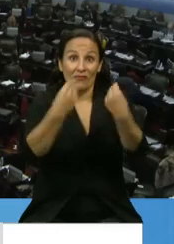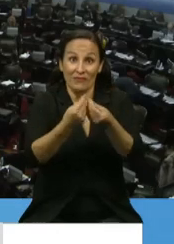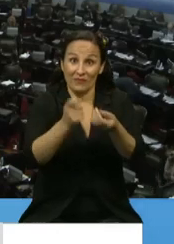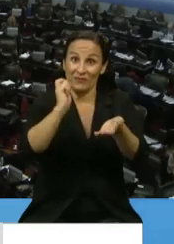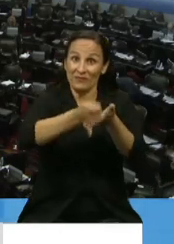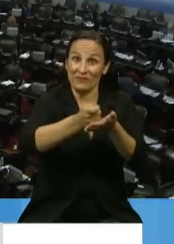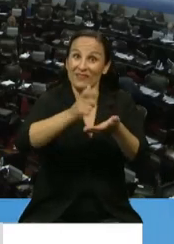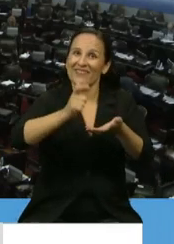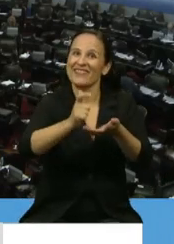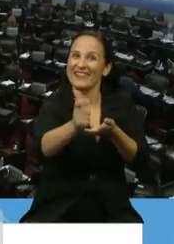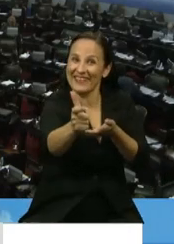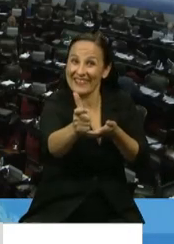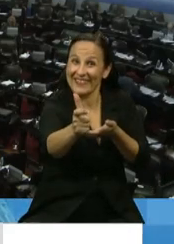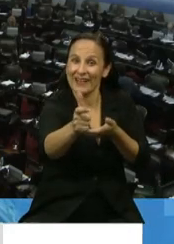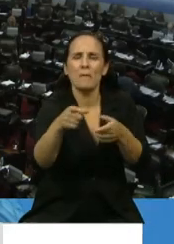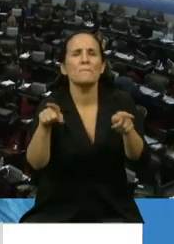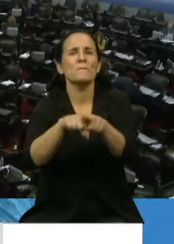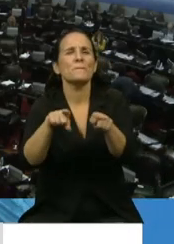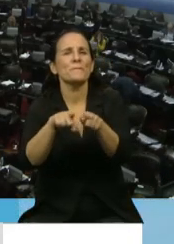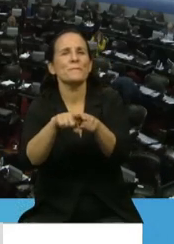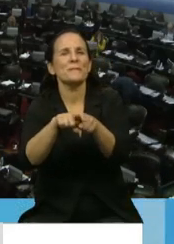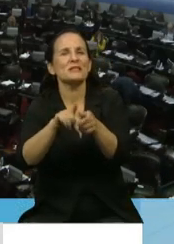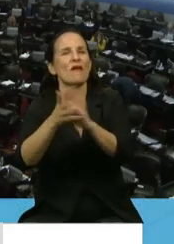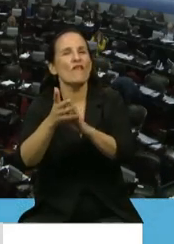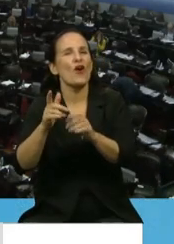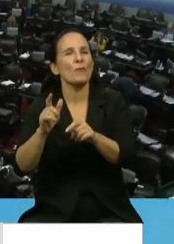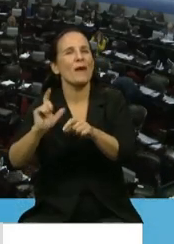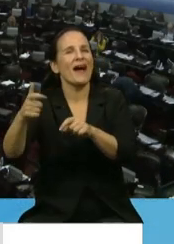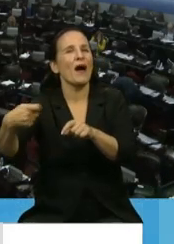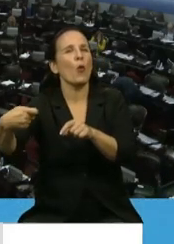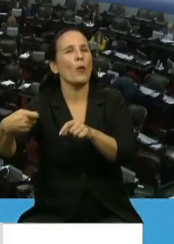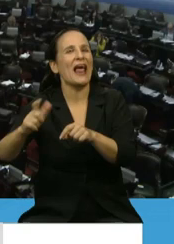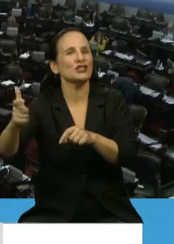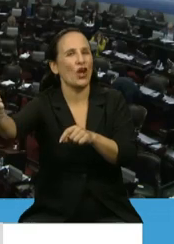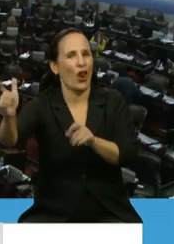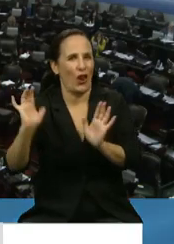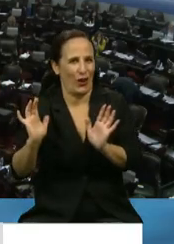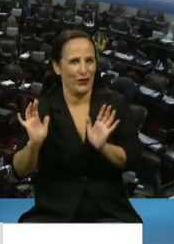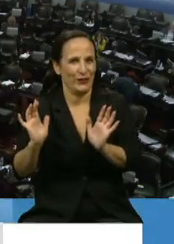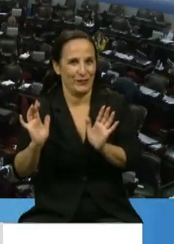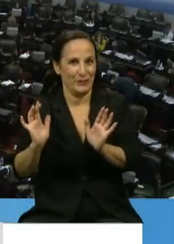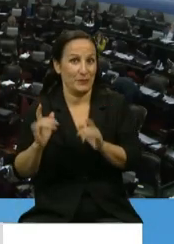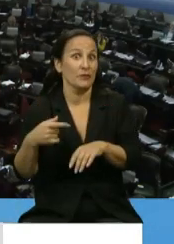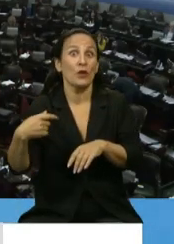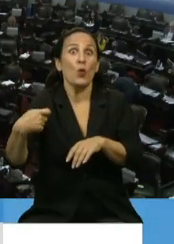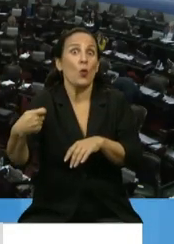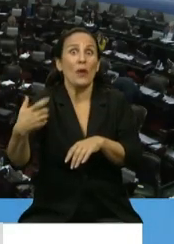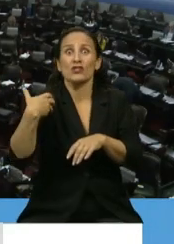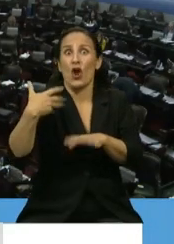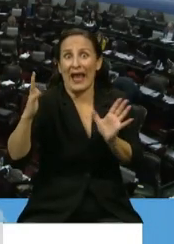sistema de movilidad que tiene el sistema de jubilaciones de carácter general.